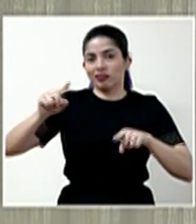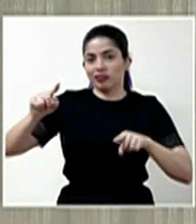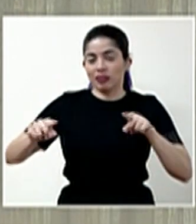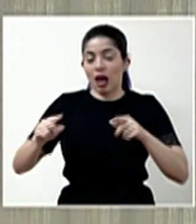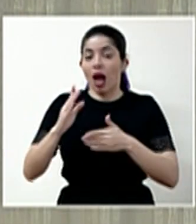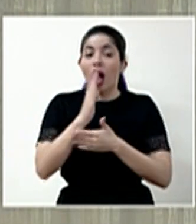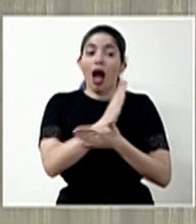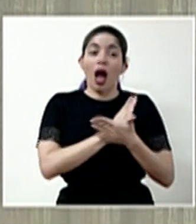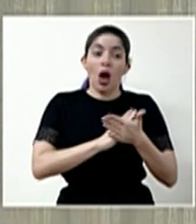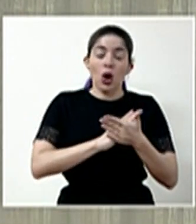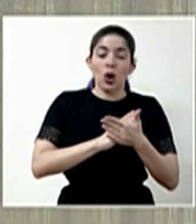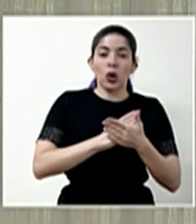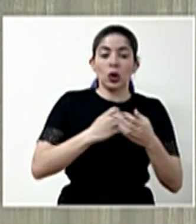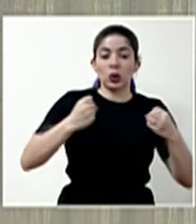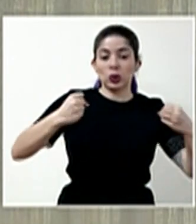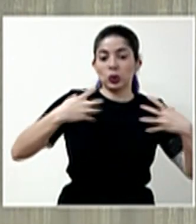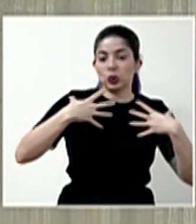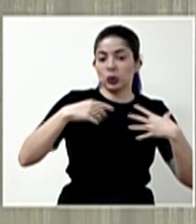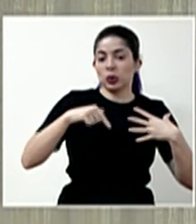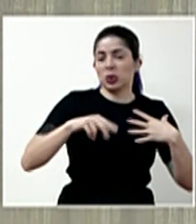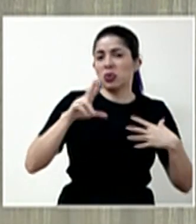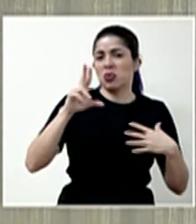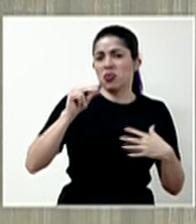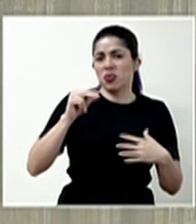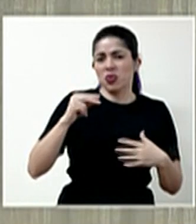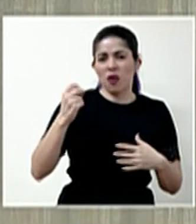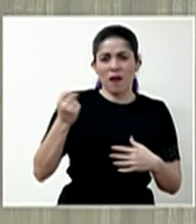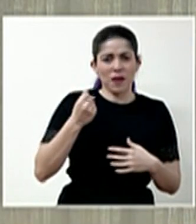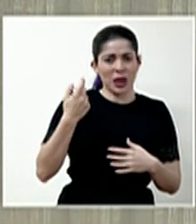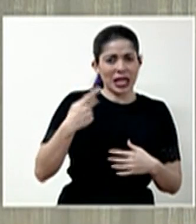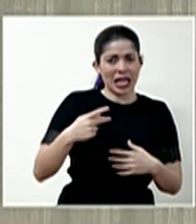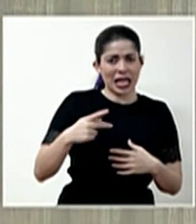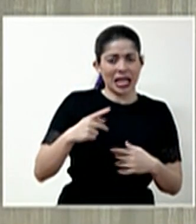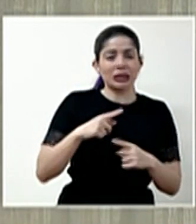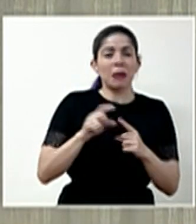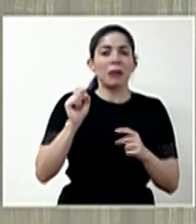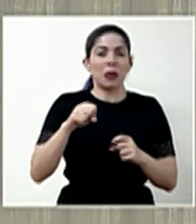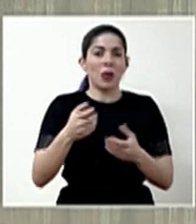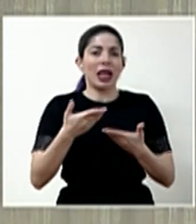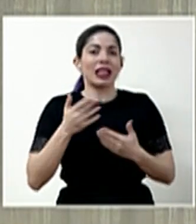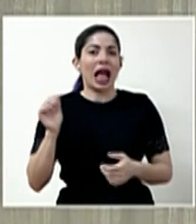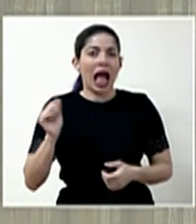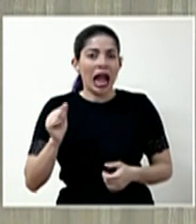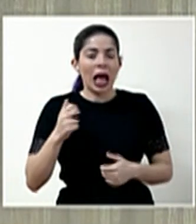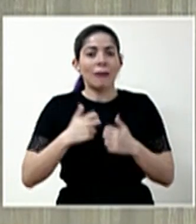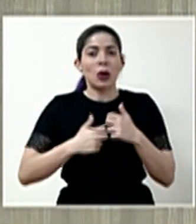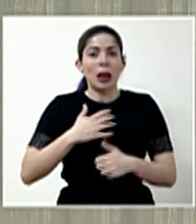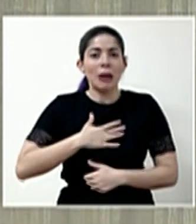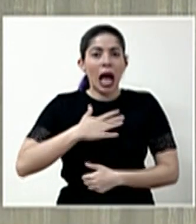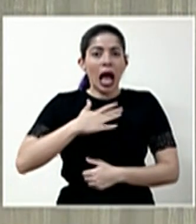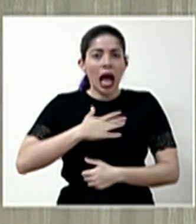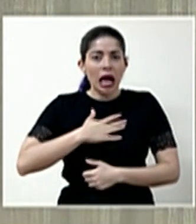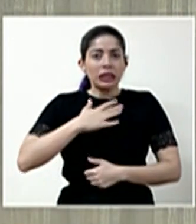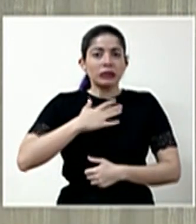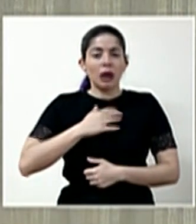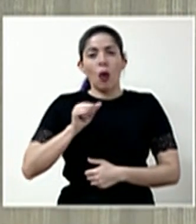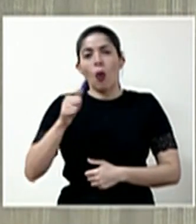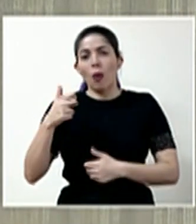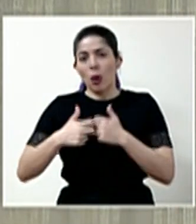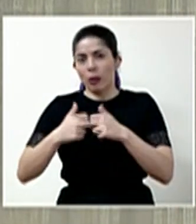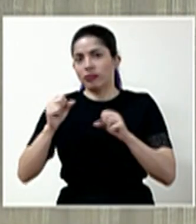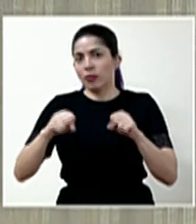que generalmente no son de un riesgo inmediato, sí pueden provocar alergias, crisis asmáticas u otro tipo de situaciones.